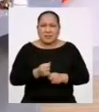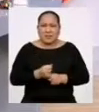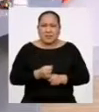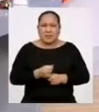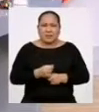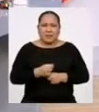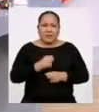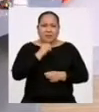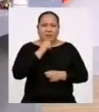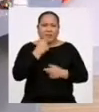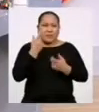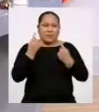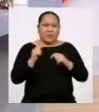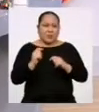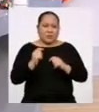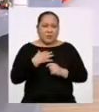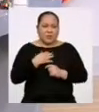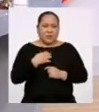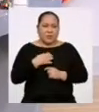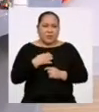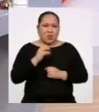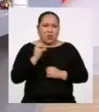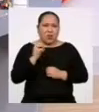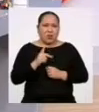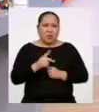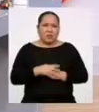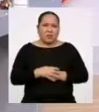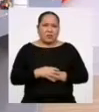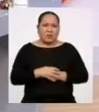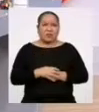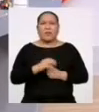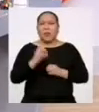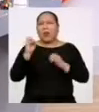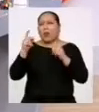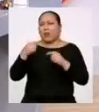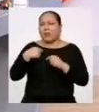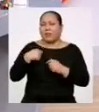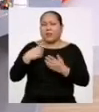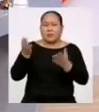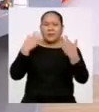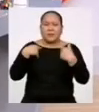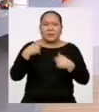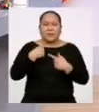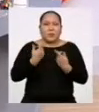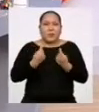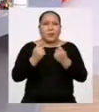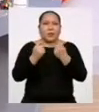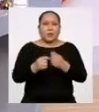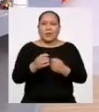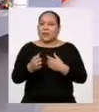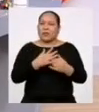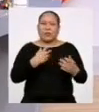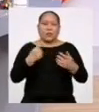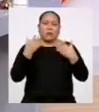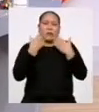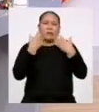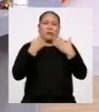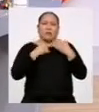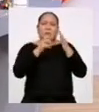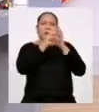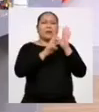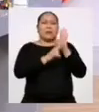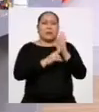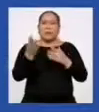Todavía falta para los comerciales. Ni modo. Está bien, que venga. Ninguna fórmula me va a ganar.